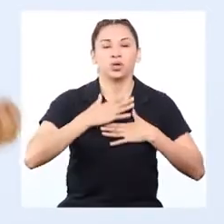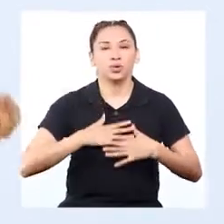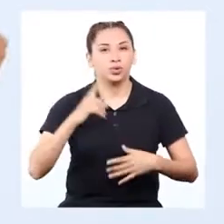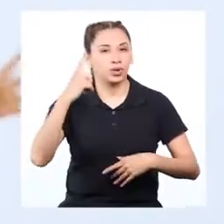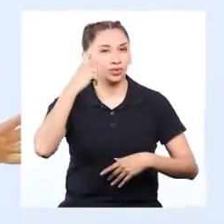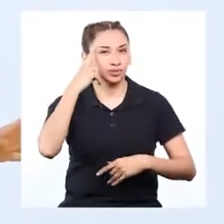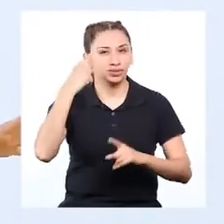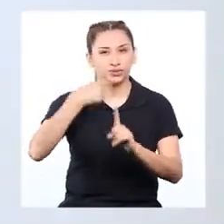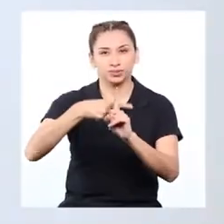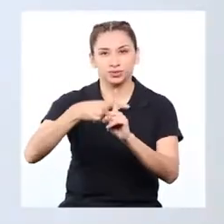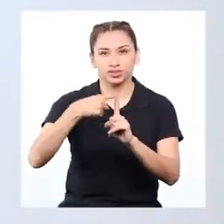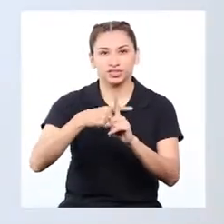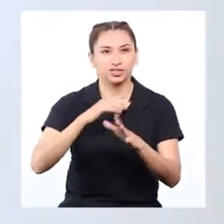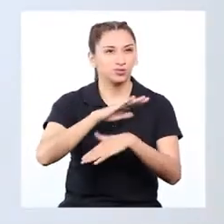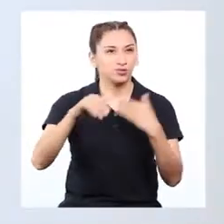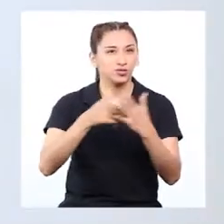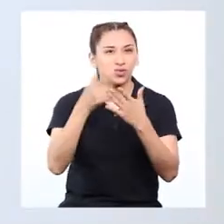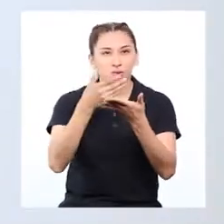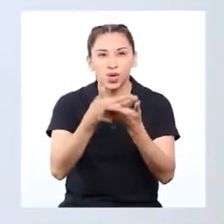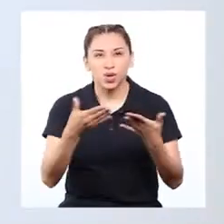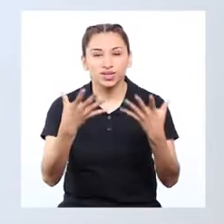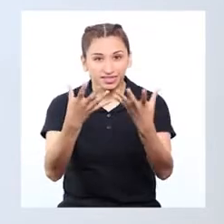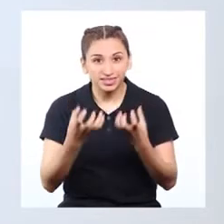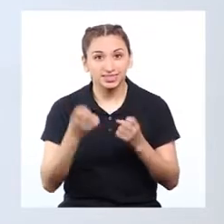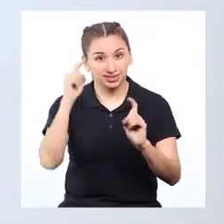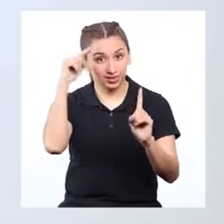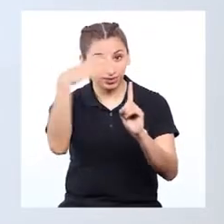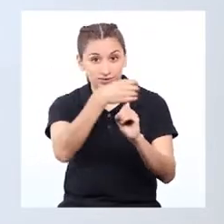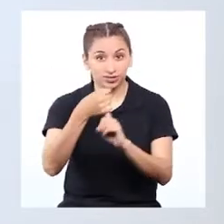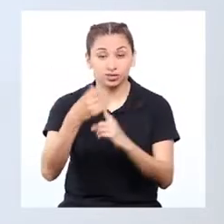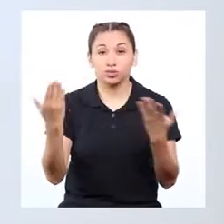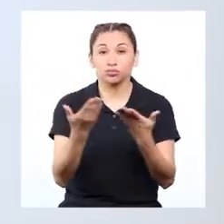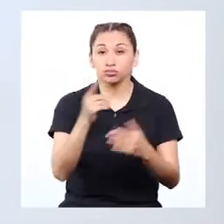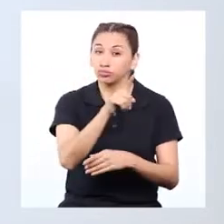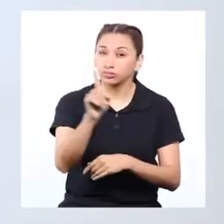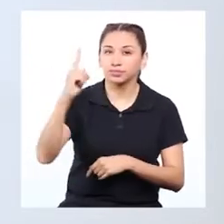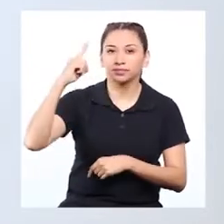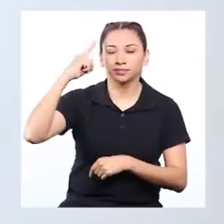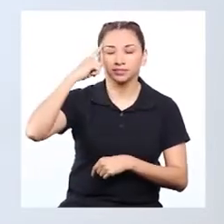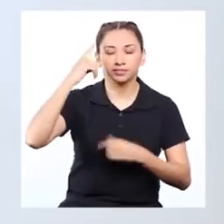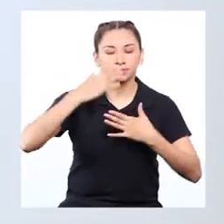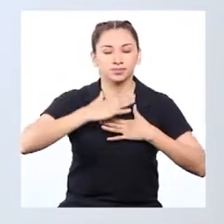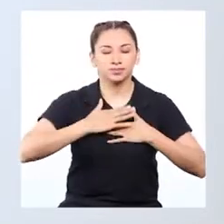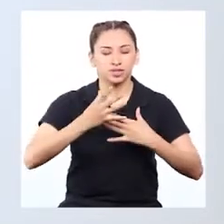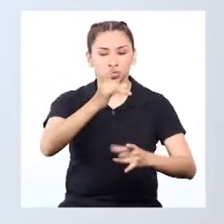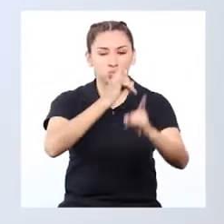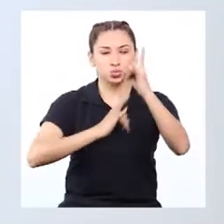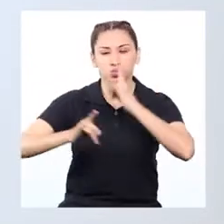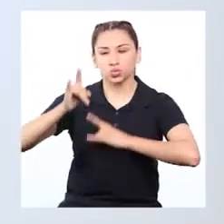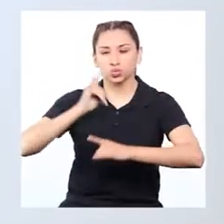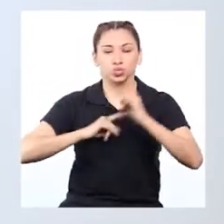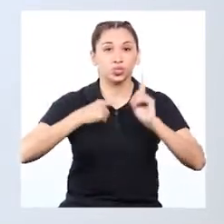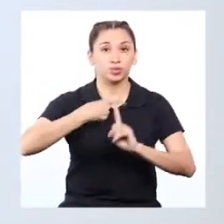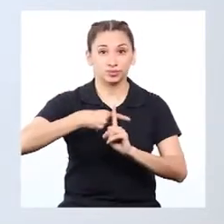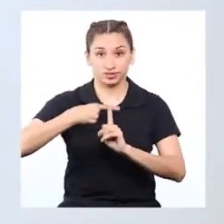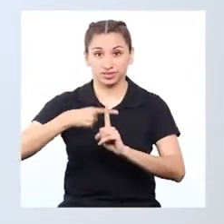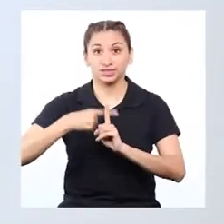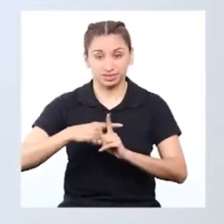lo que queremos lograr. Por eso nos mentalizamos y atraemos todas las energías positivas hacia nosotros.